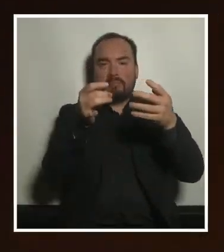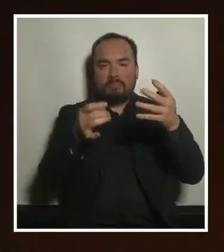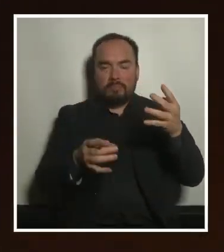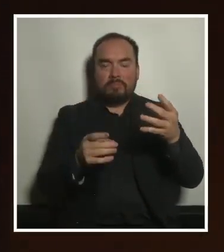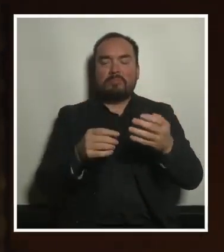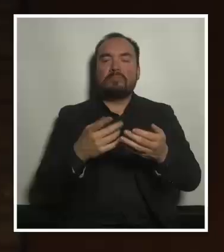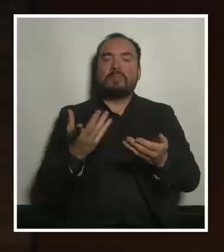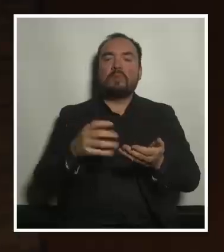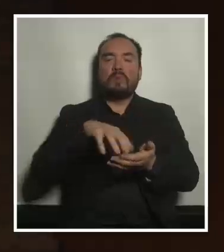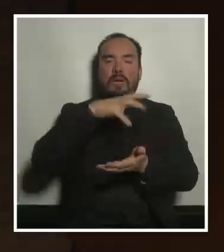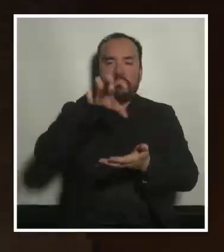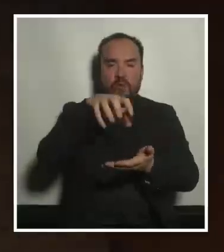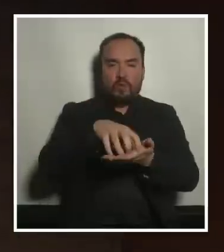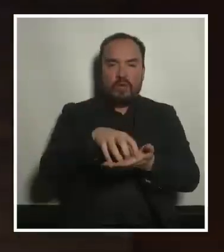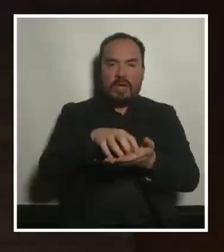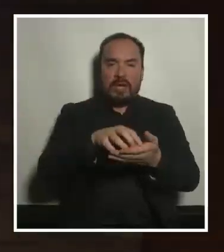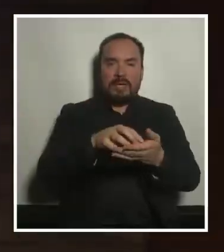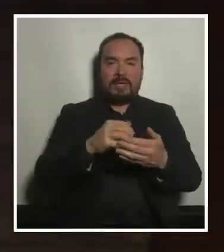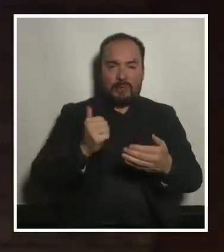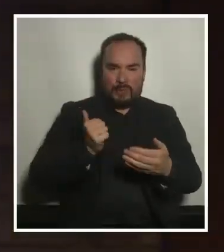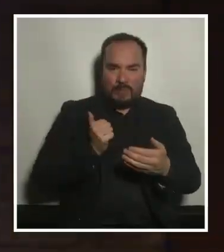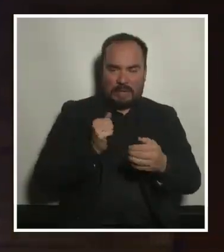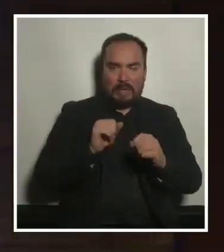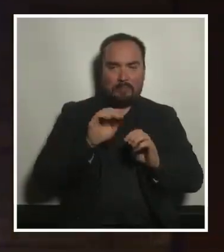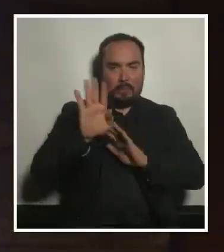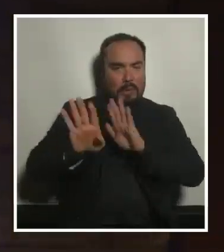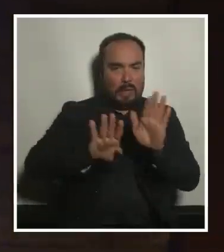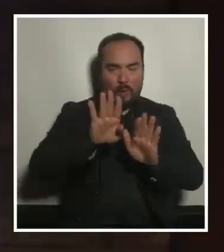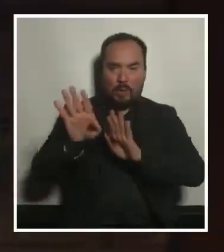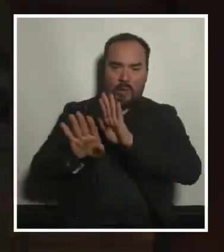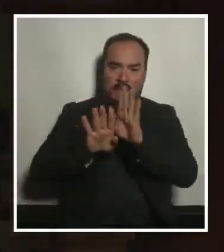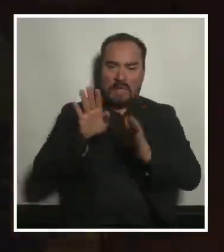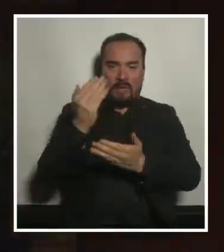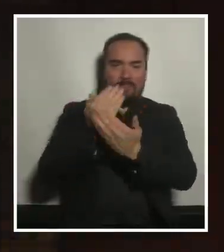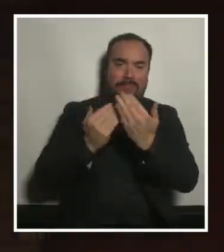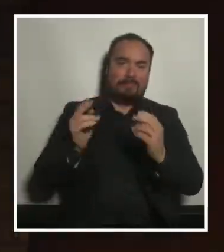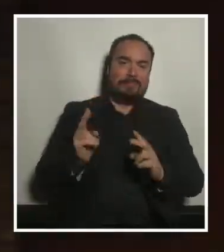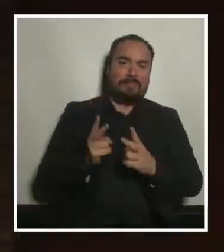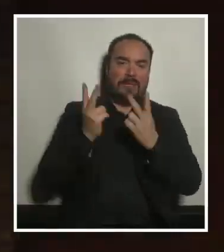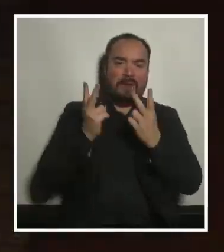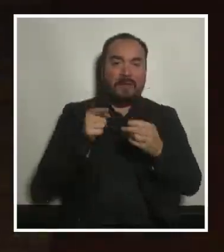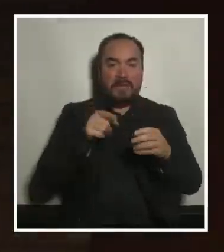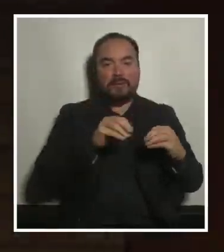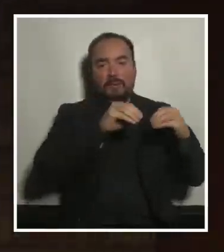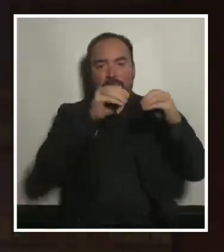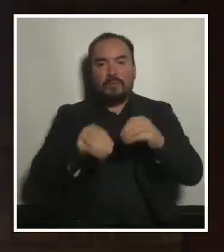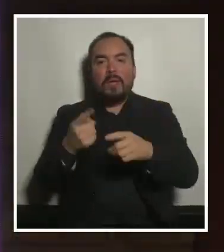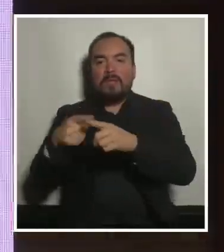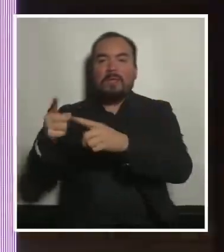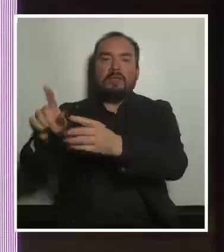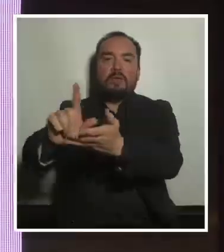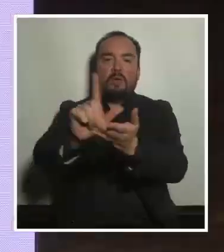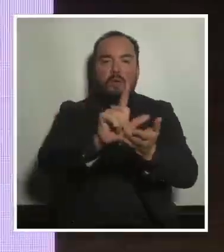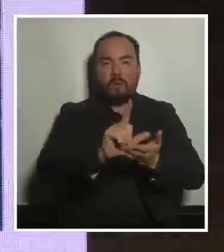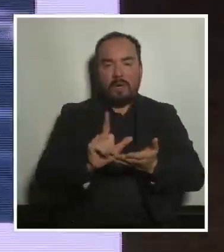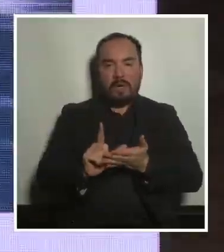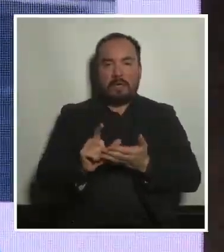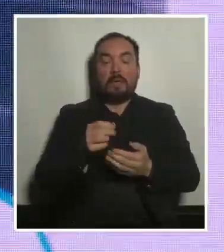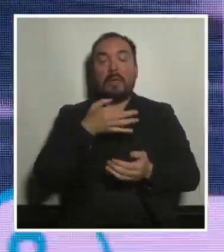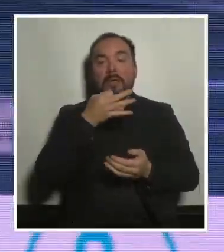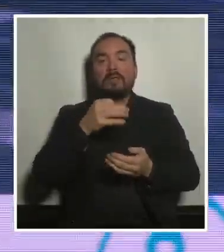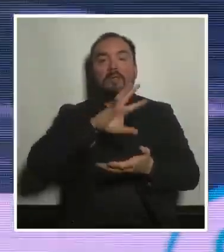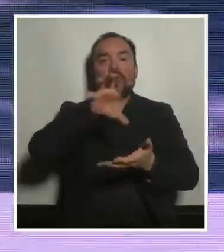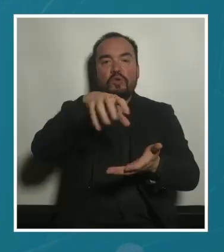cuidadora para poder llegar a aterrizarlo realmente al territorio entonces cuando estamos hablando de ciudades cuidadoras